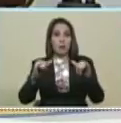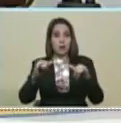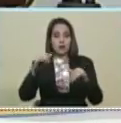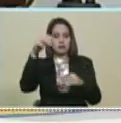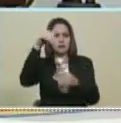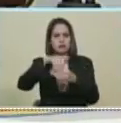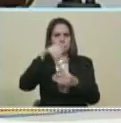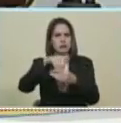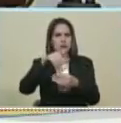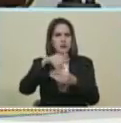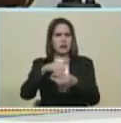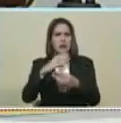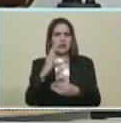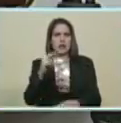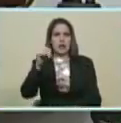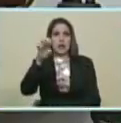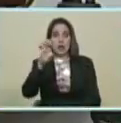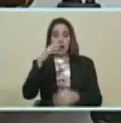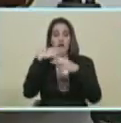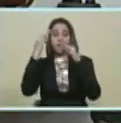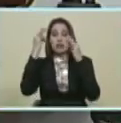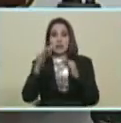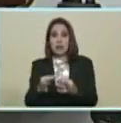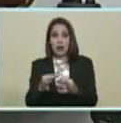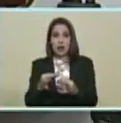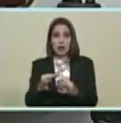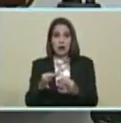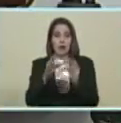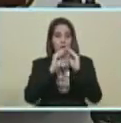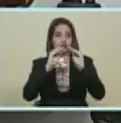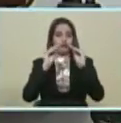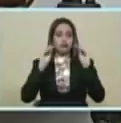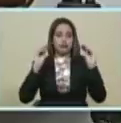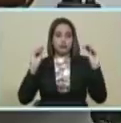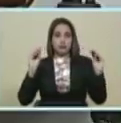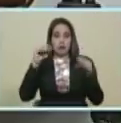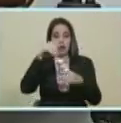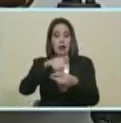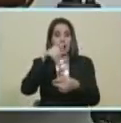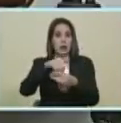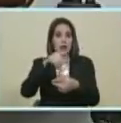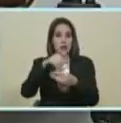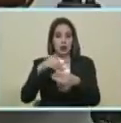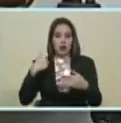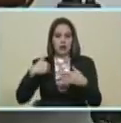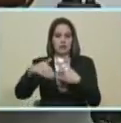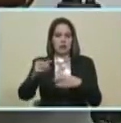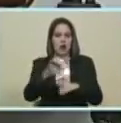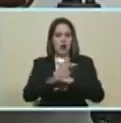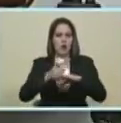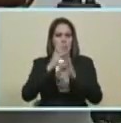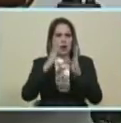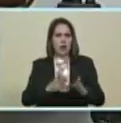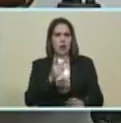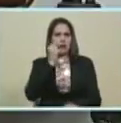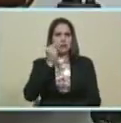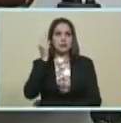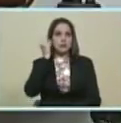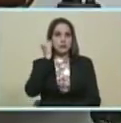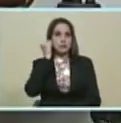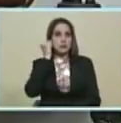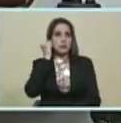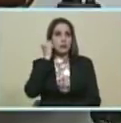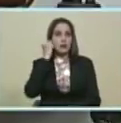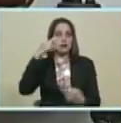Consejo Nacional Electoral... ...oficialmente... ...convocó... ...las elecciones... ...para gobernadores... ...y gobernadoras... ...de la